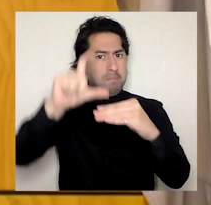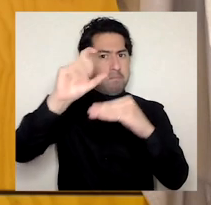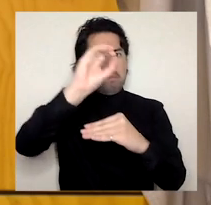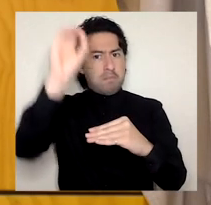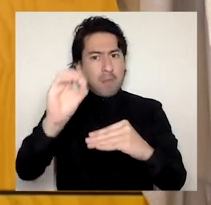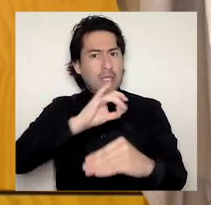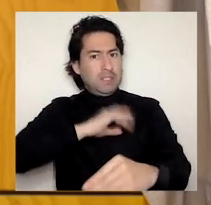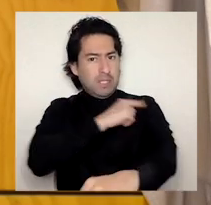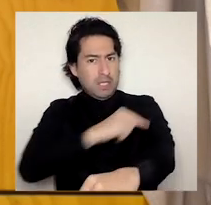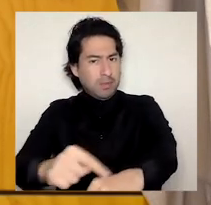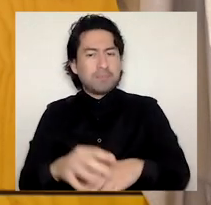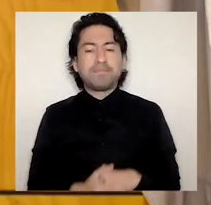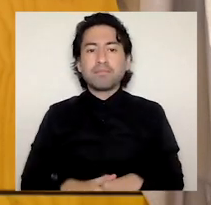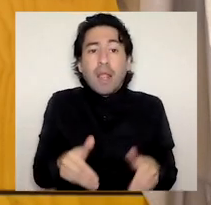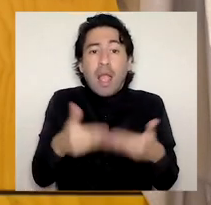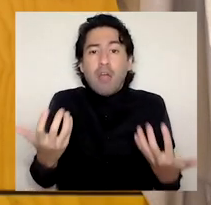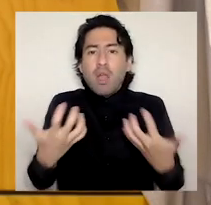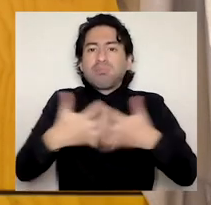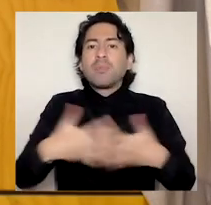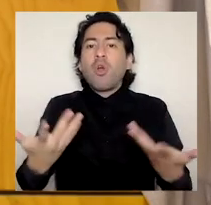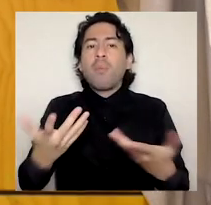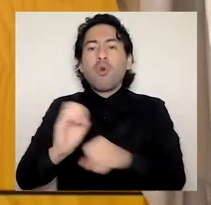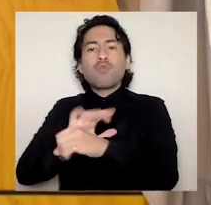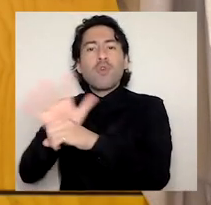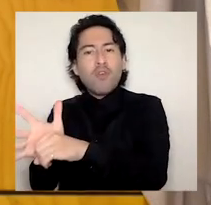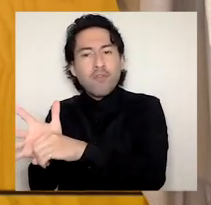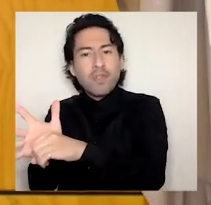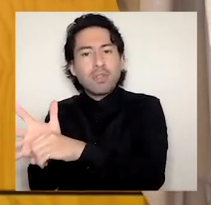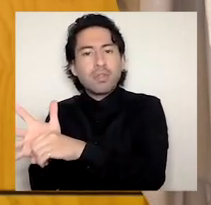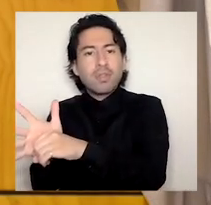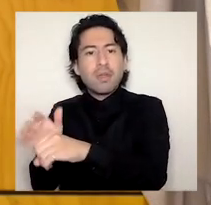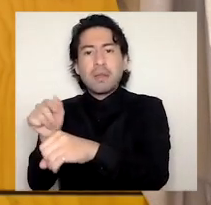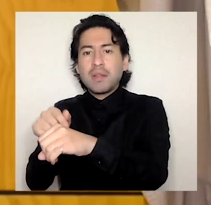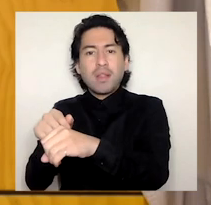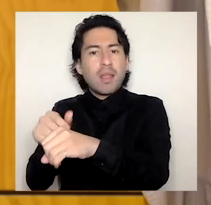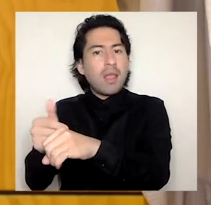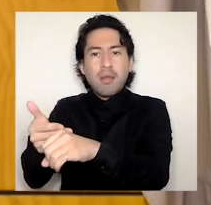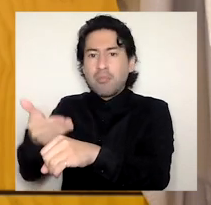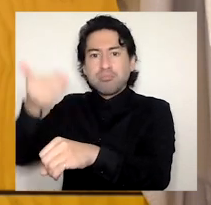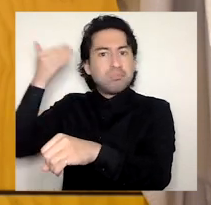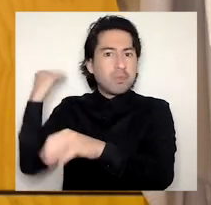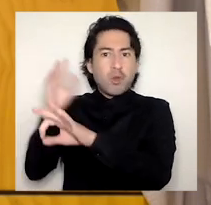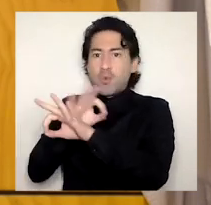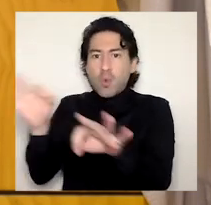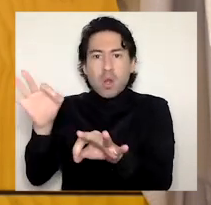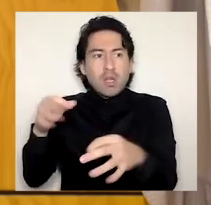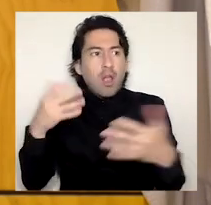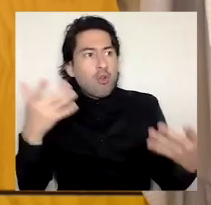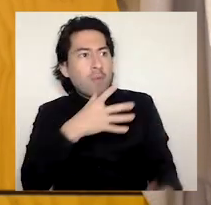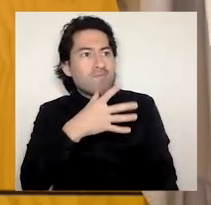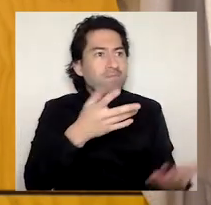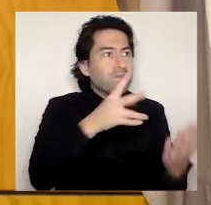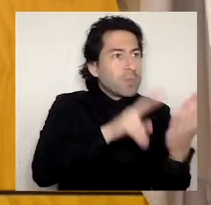-19 no tiene ningún antecedente histórico cercano que nos permita dimensionar los verdaderos impactos de la